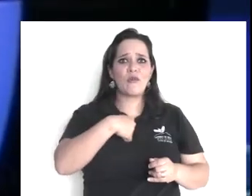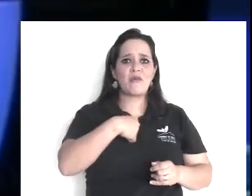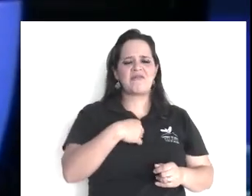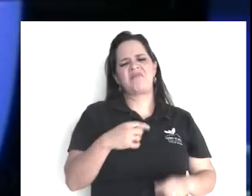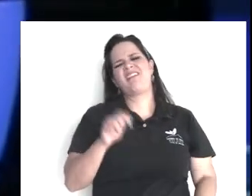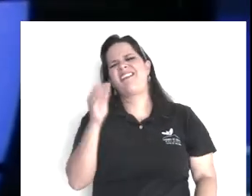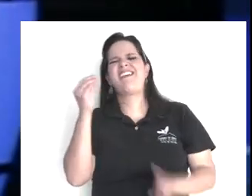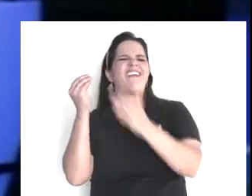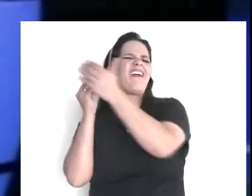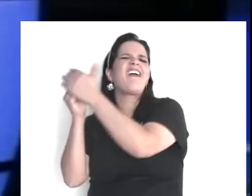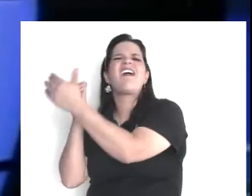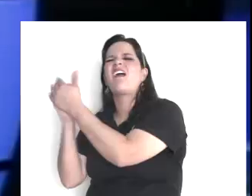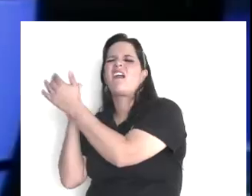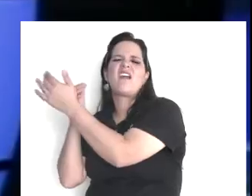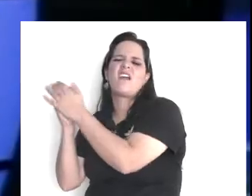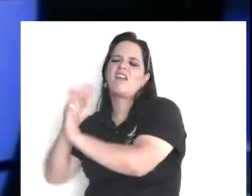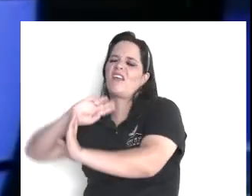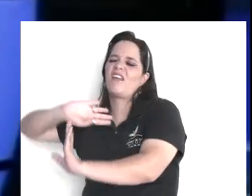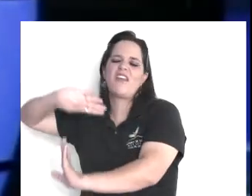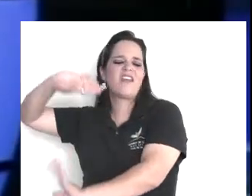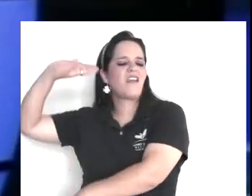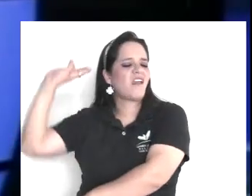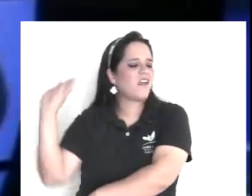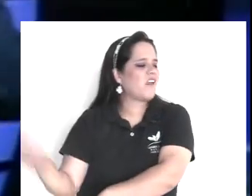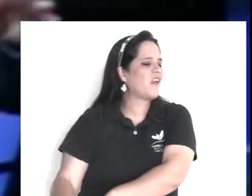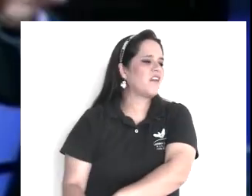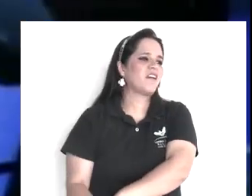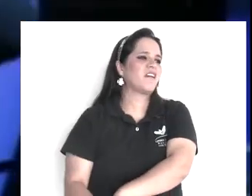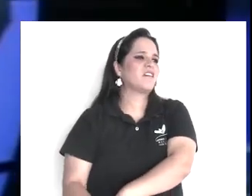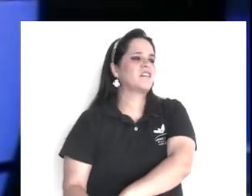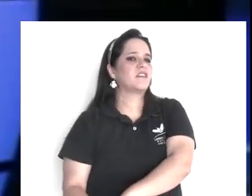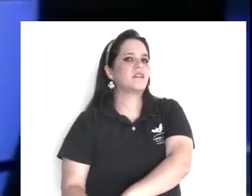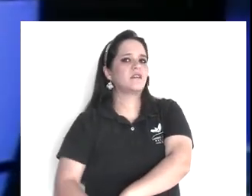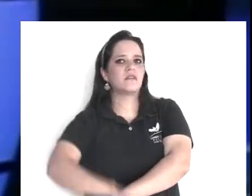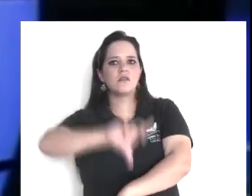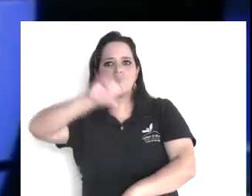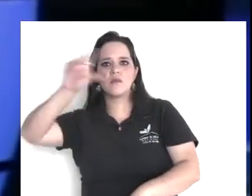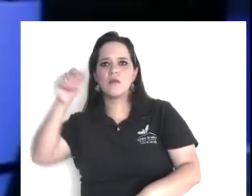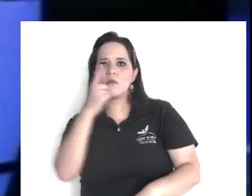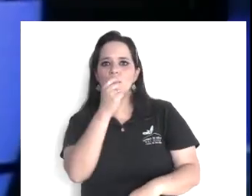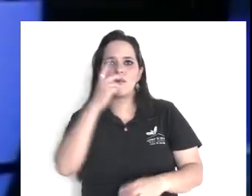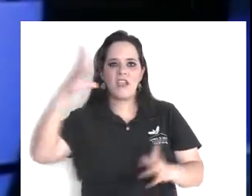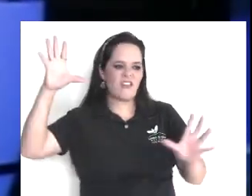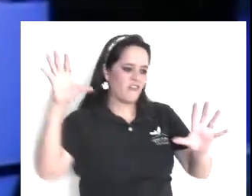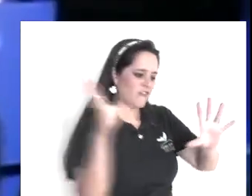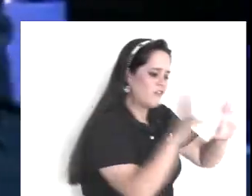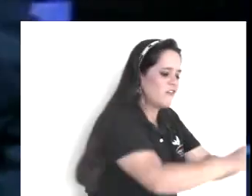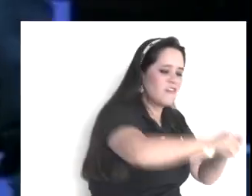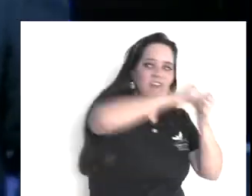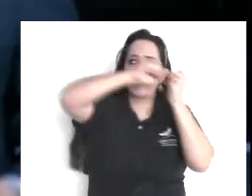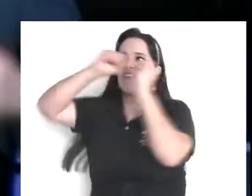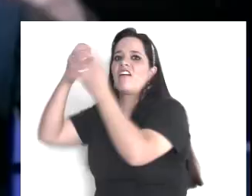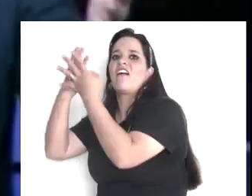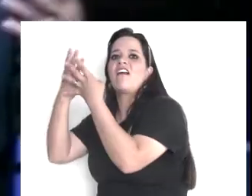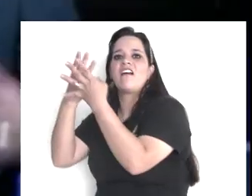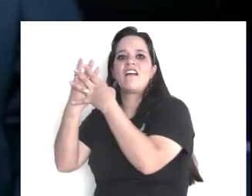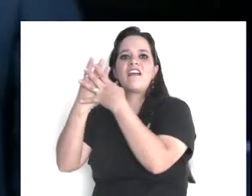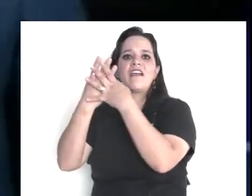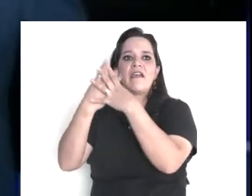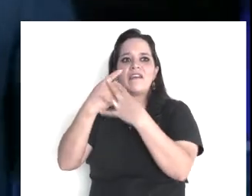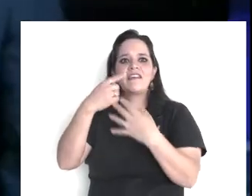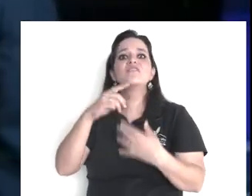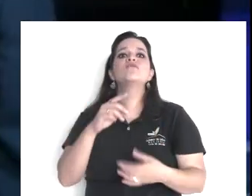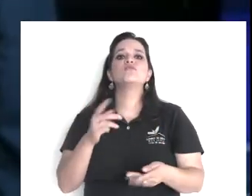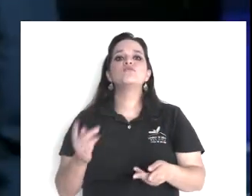usted va a decir, que yo lavaba dinero, que no, no, no, no, usted, porque así solemos ser, juzgar,